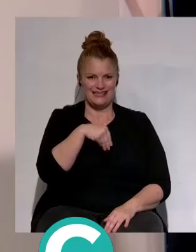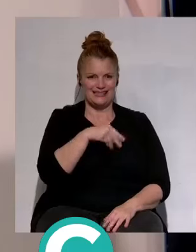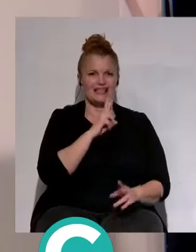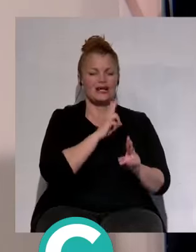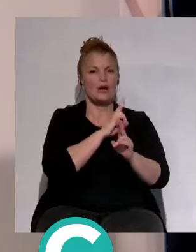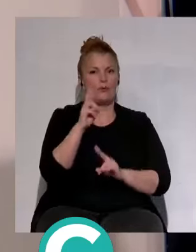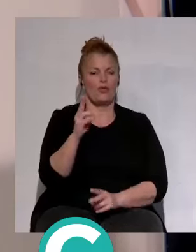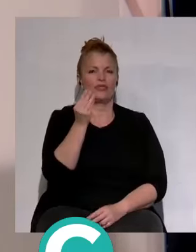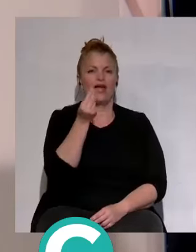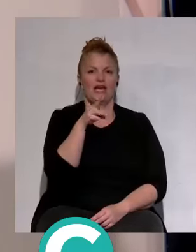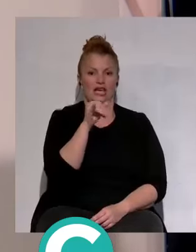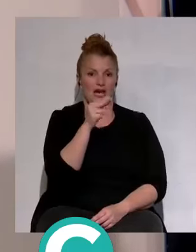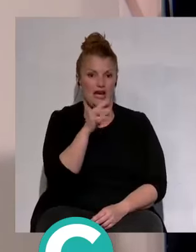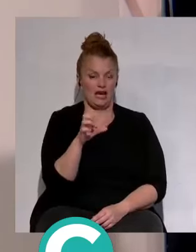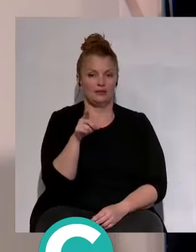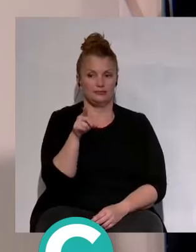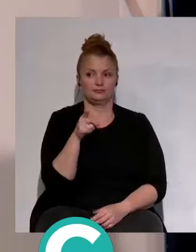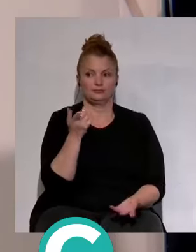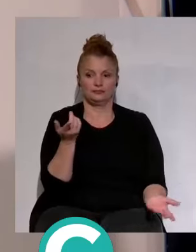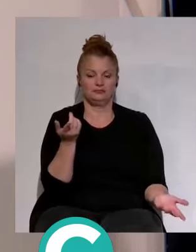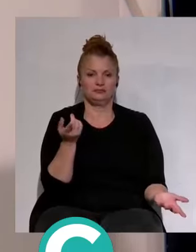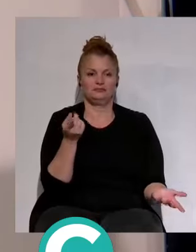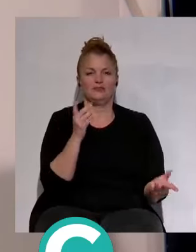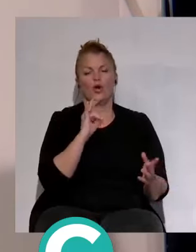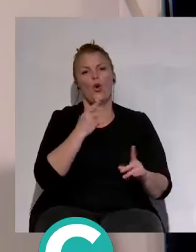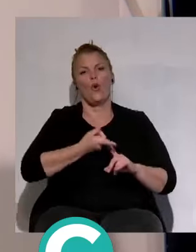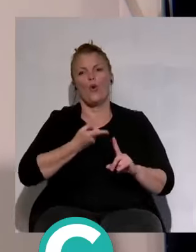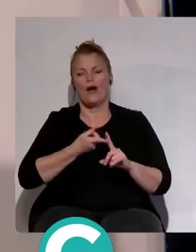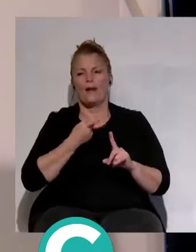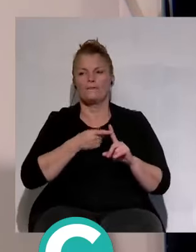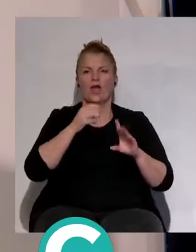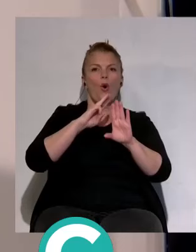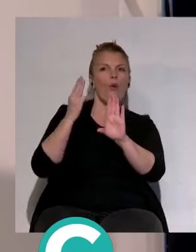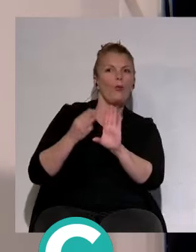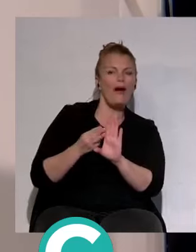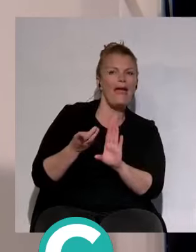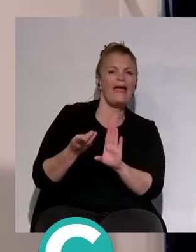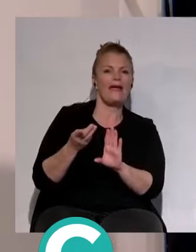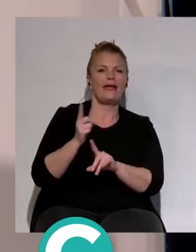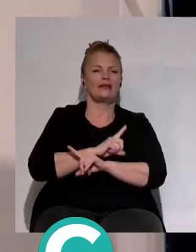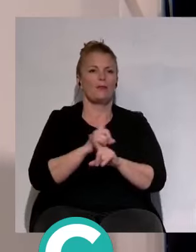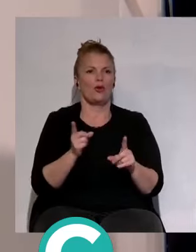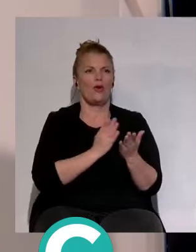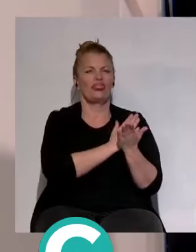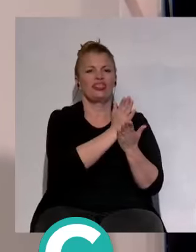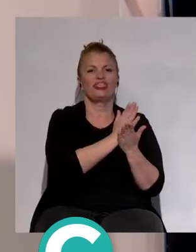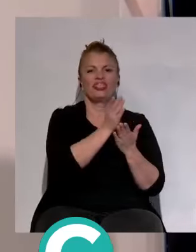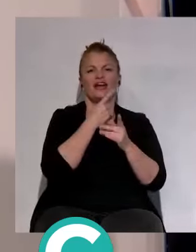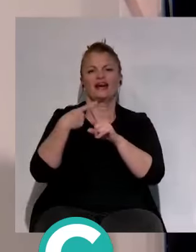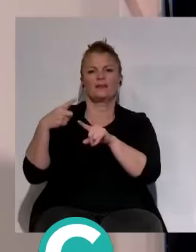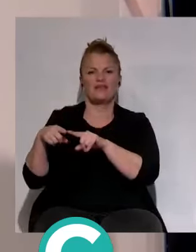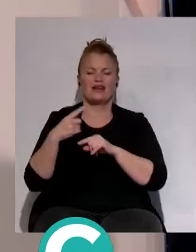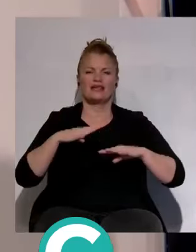Quique Pina. Yo creo que no se debería utilizar ni la página web ni las diferentes redes sociales